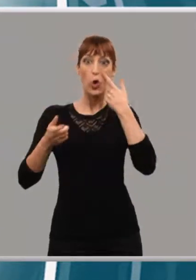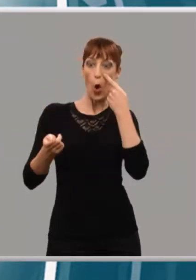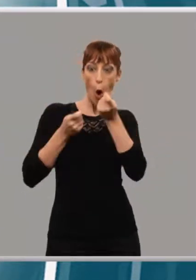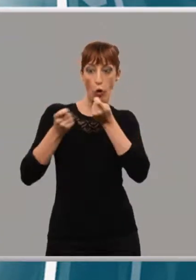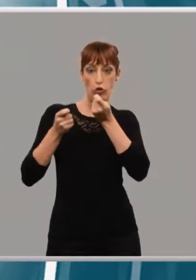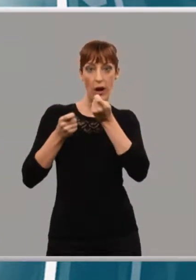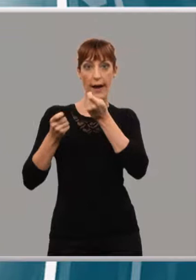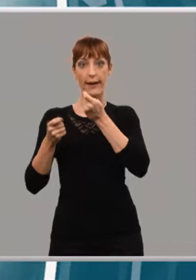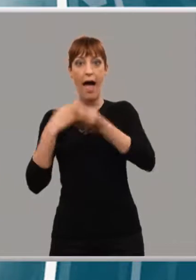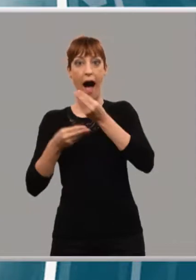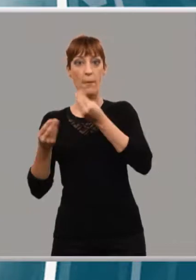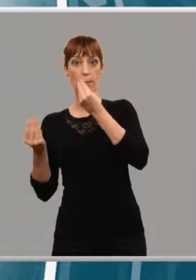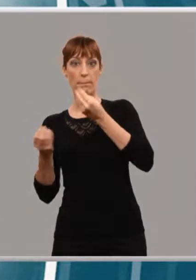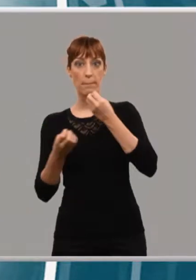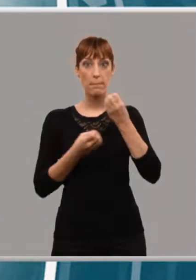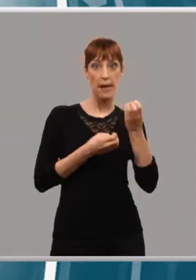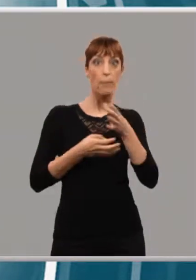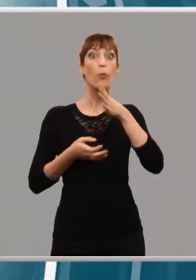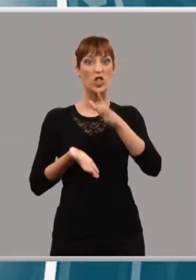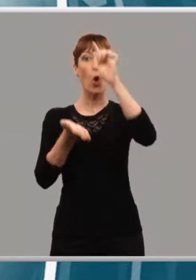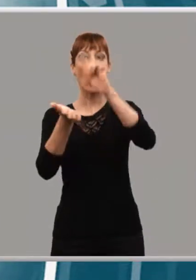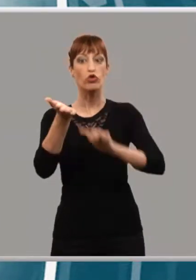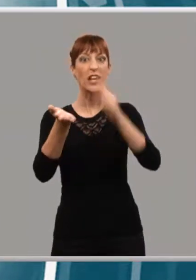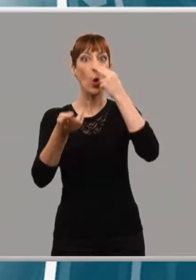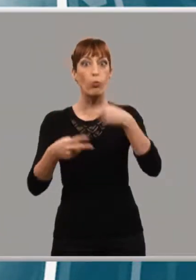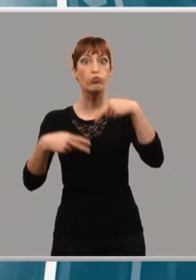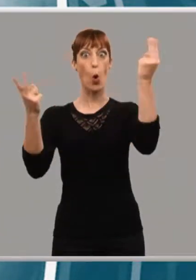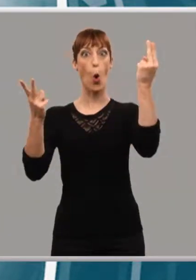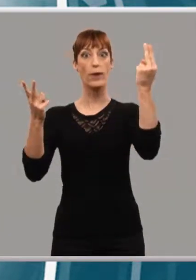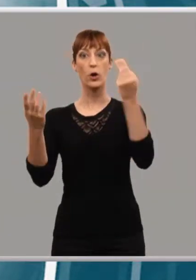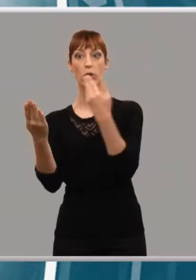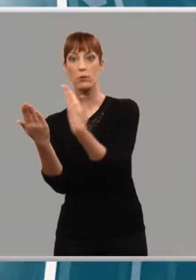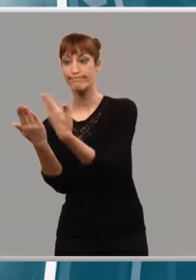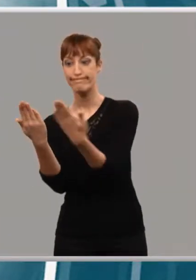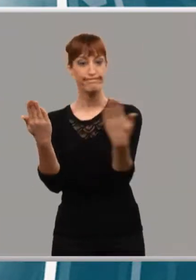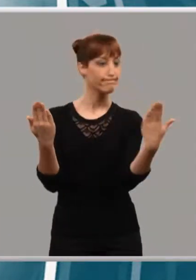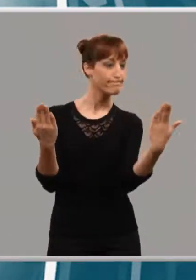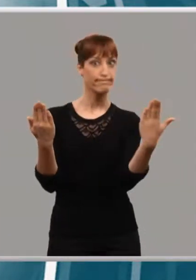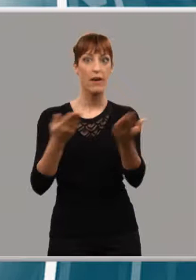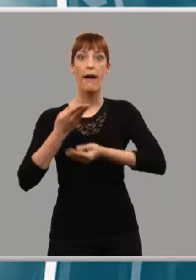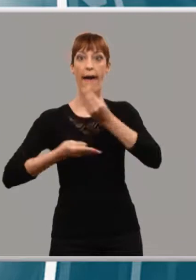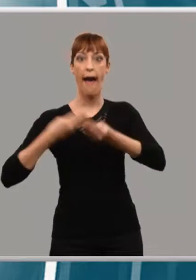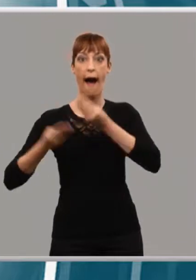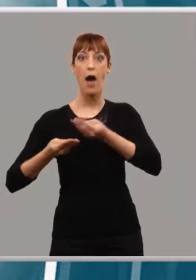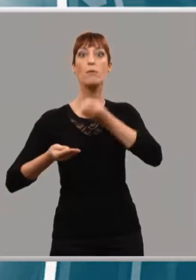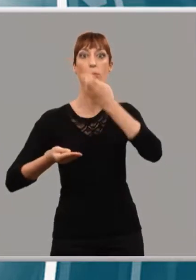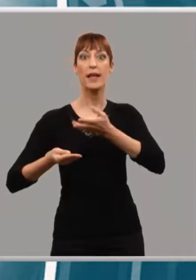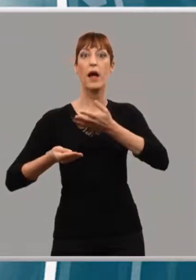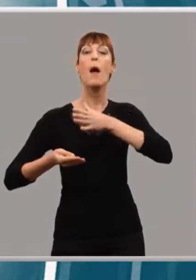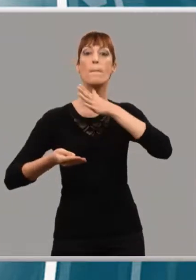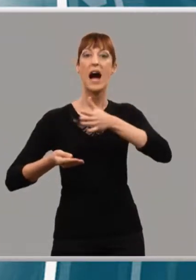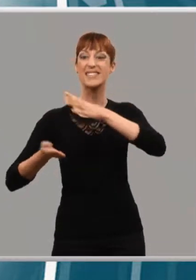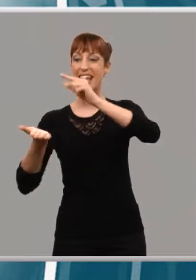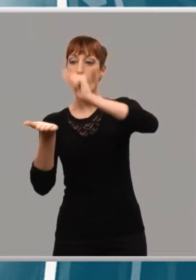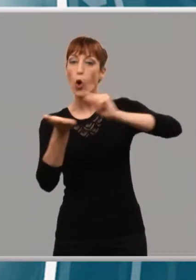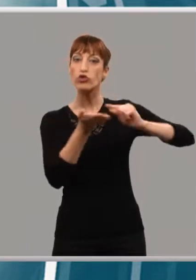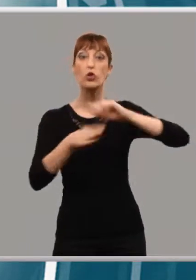de una unidad de vigilancia del contrato público que busque la eficiencia y asegure el cumplimiento de todos los